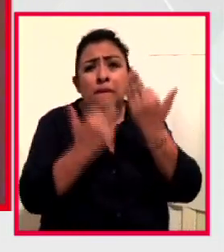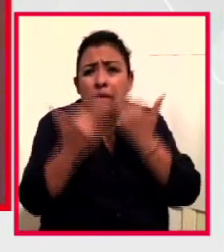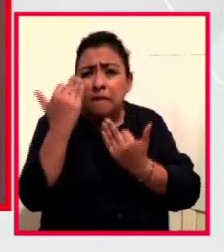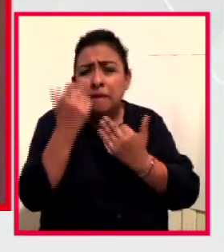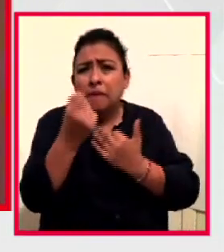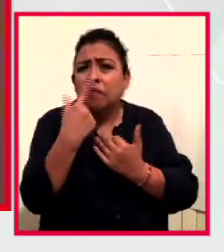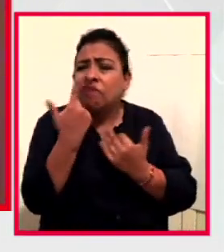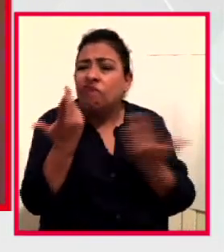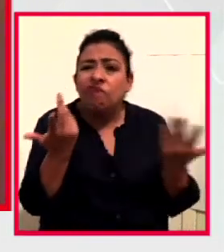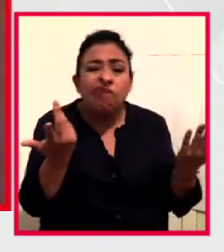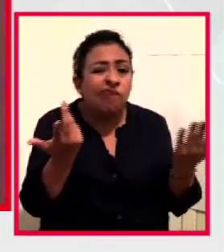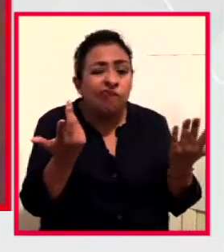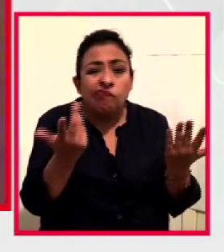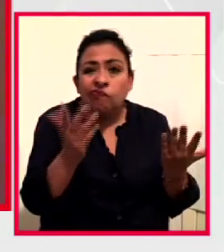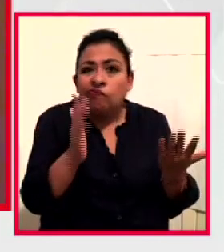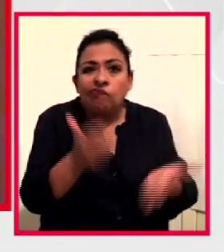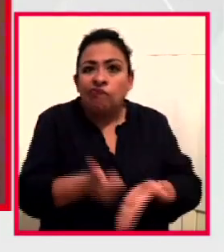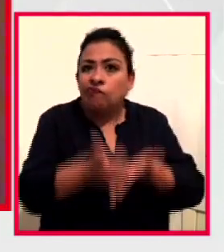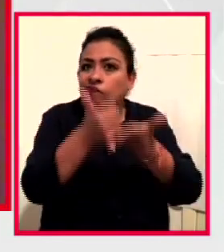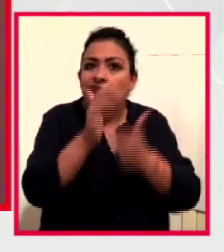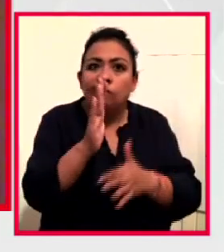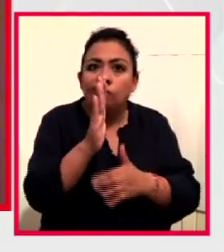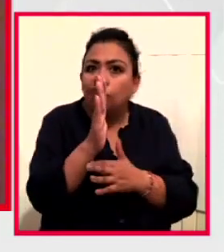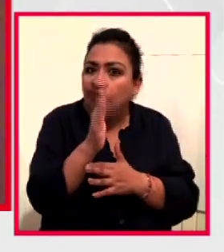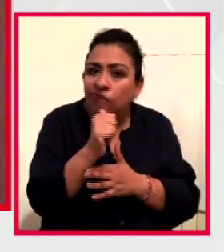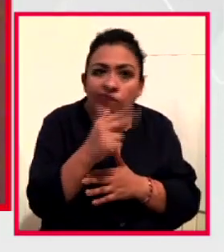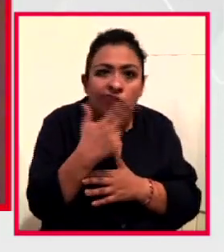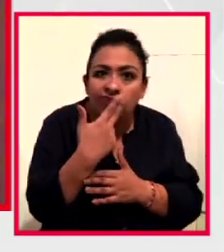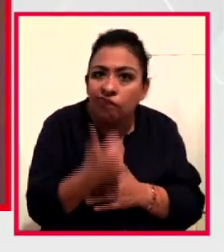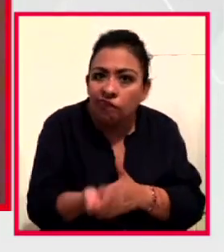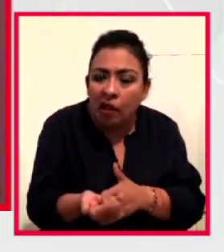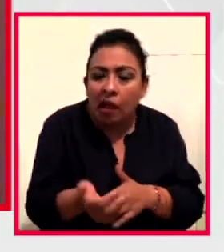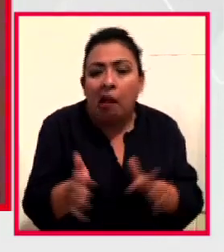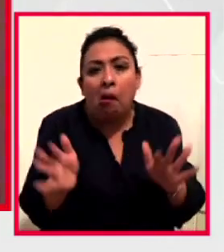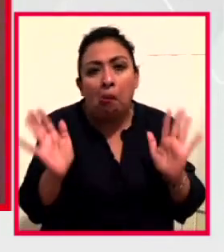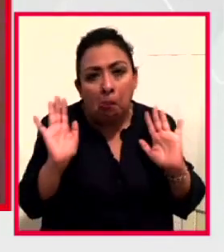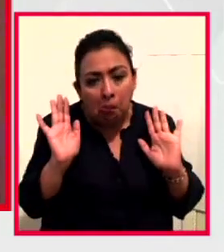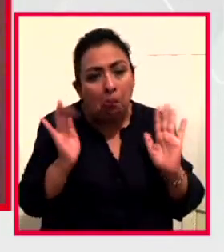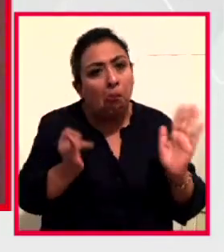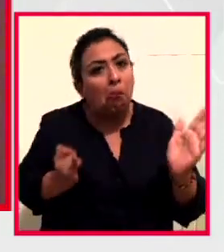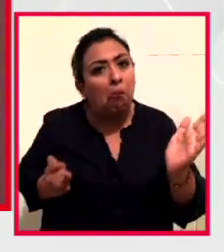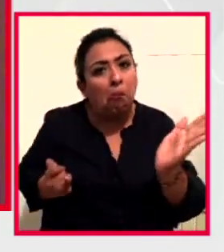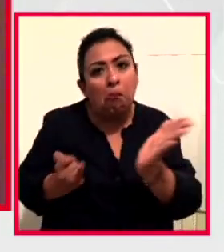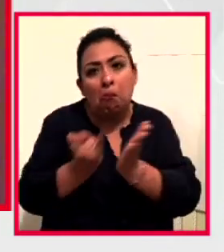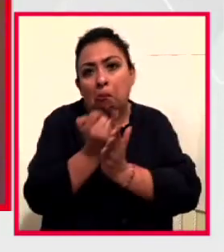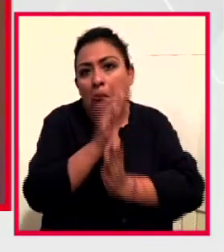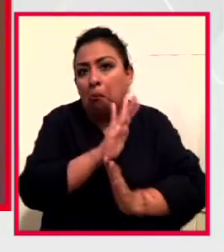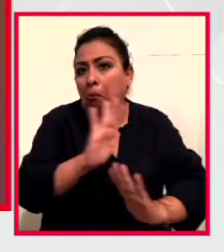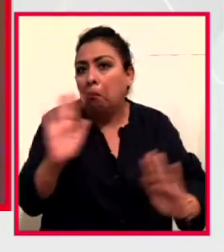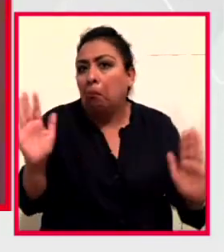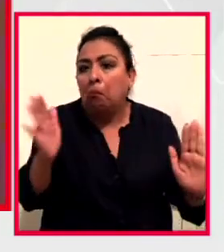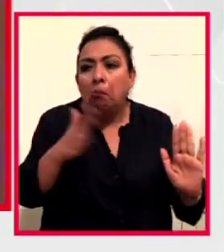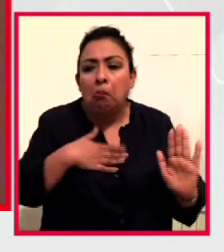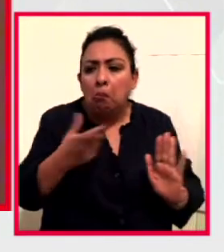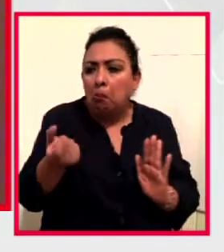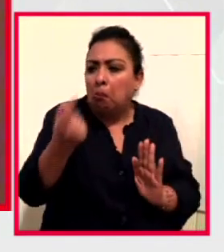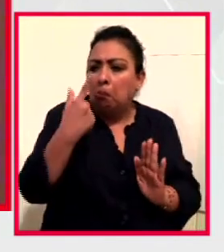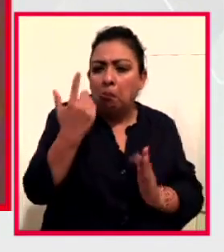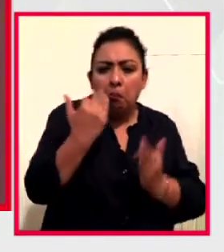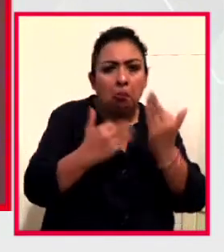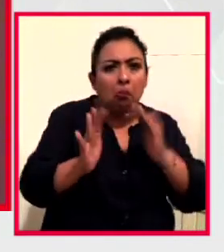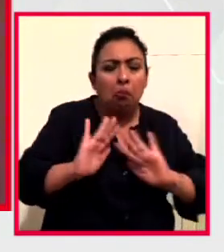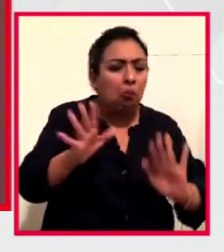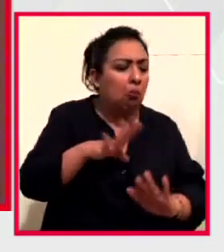tiene muchas probabilidades de que nos sirva, entonces podemos decir, bueno, pues, yo prefiero que no me den ese tratamiento, ¿no?